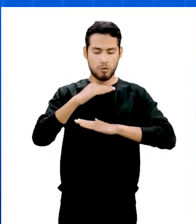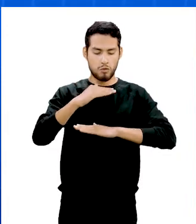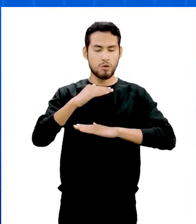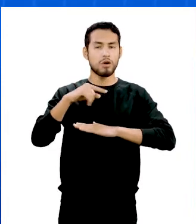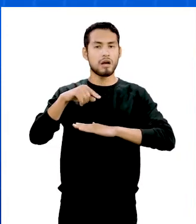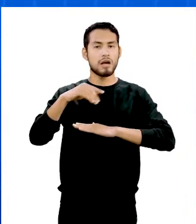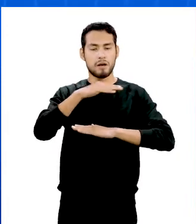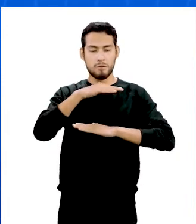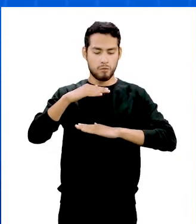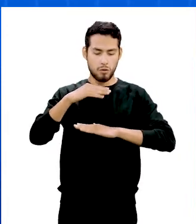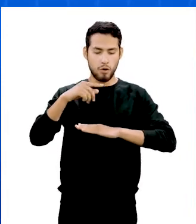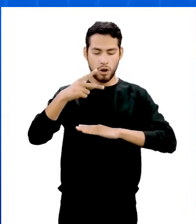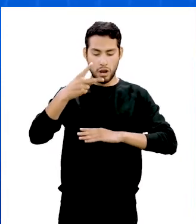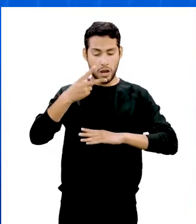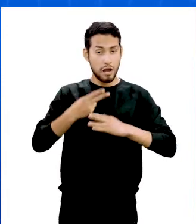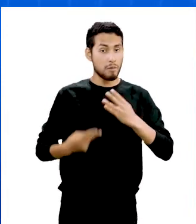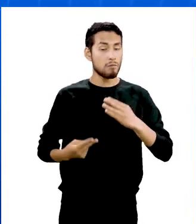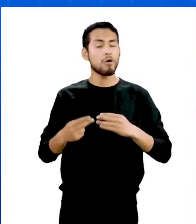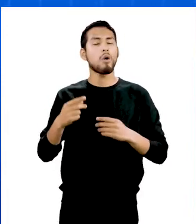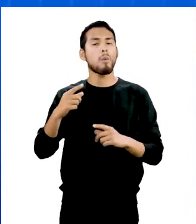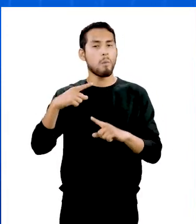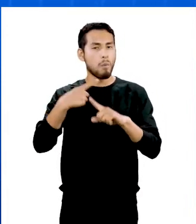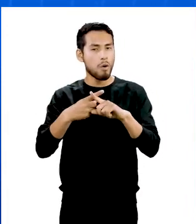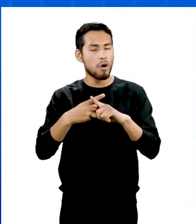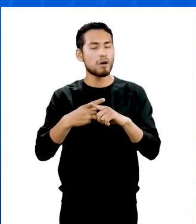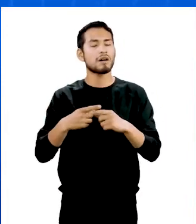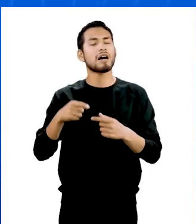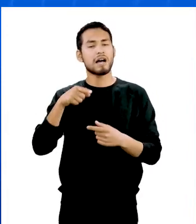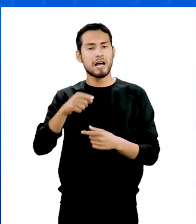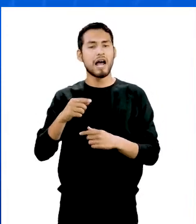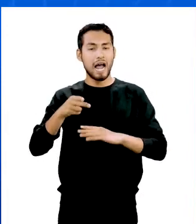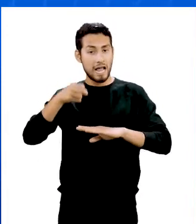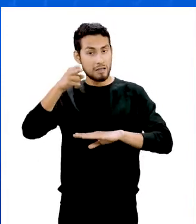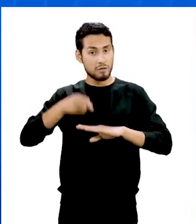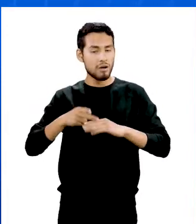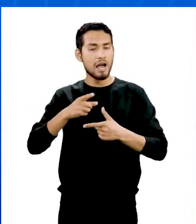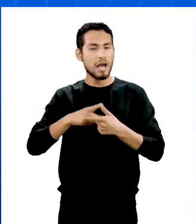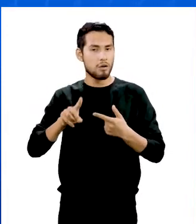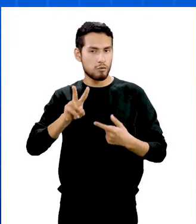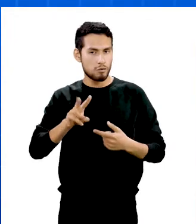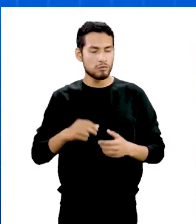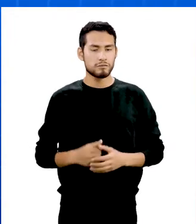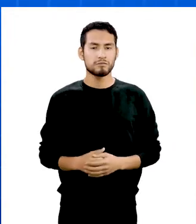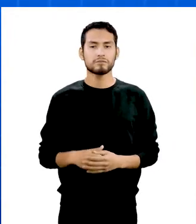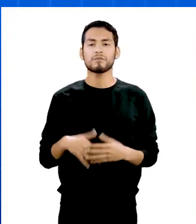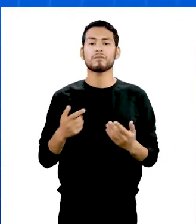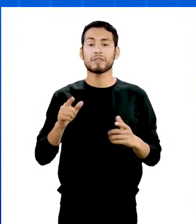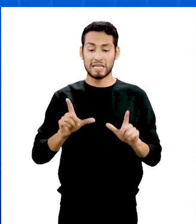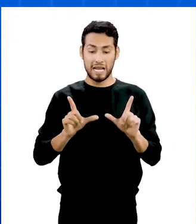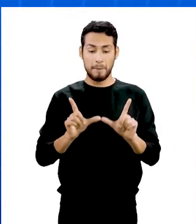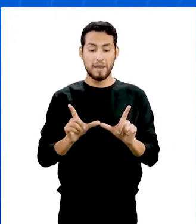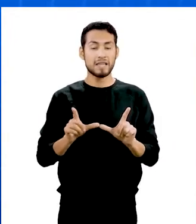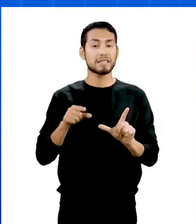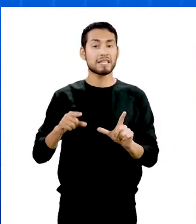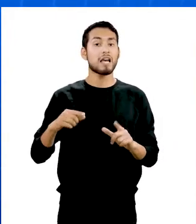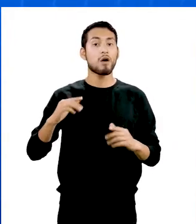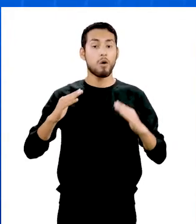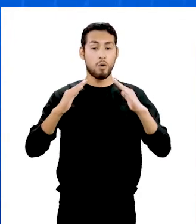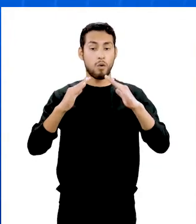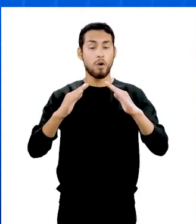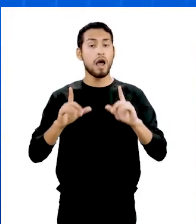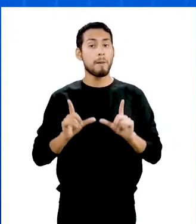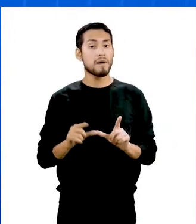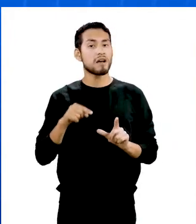multiplicado por la altura entre 2. Encontramos también el perímetro del pentágono, que